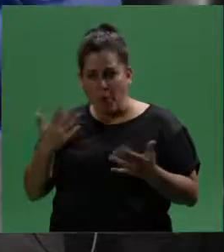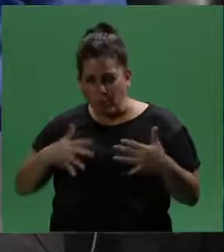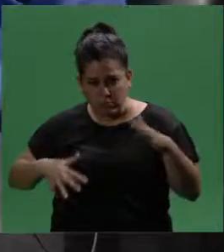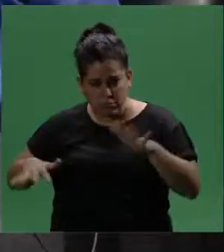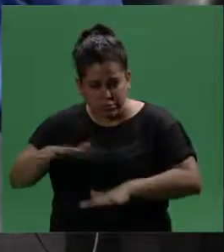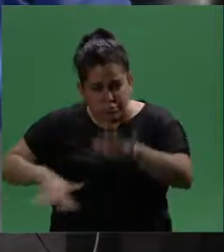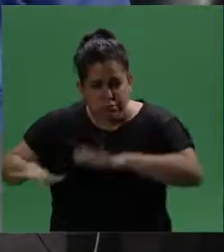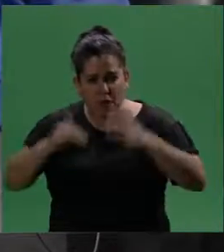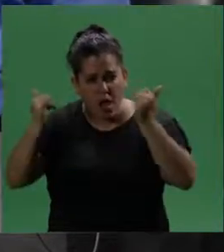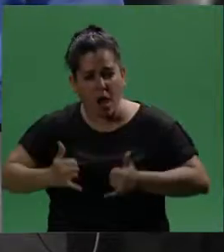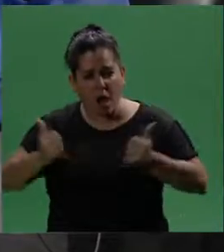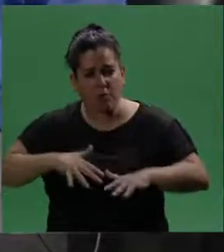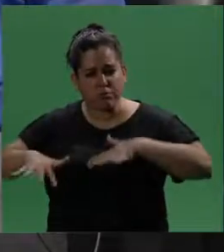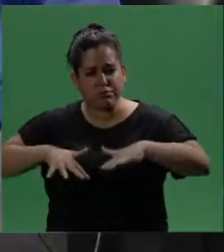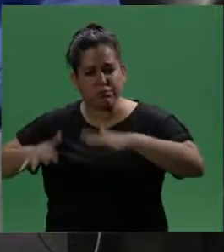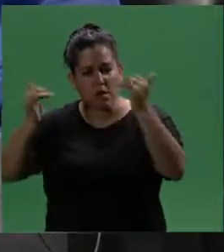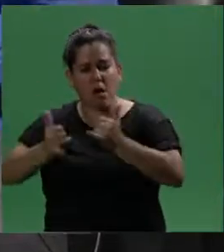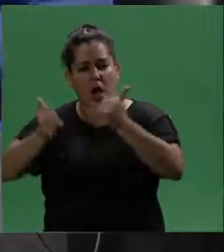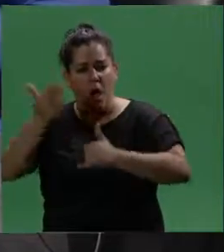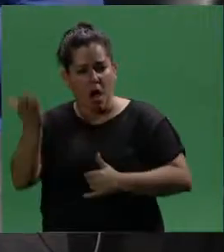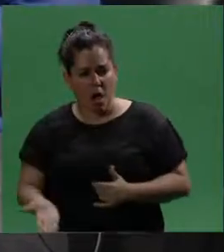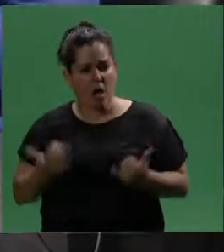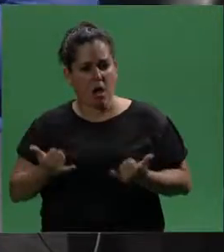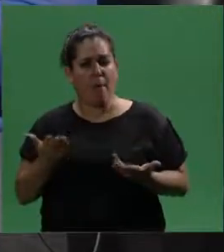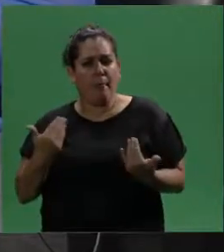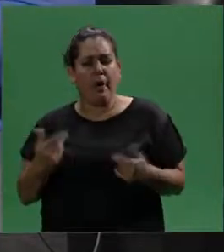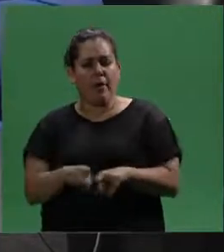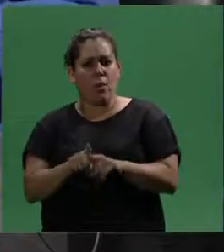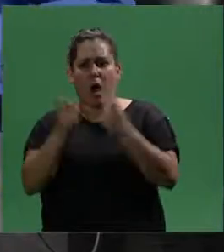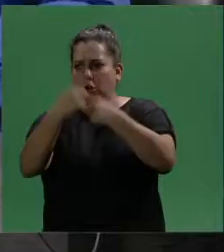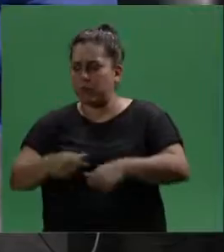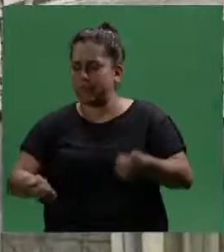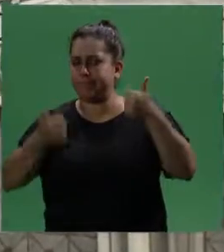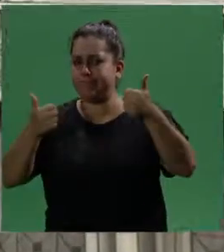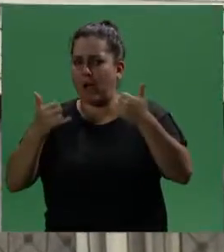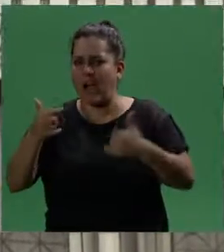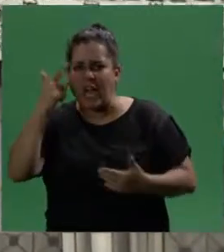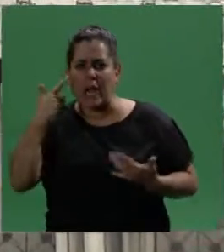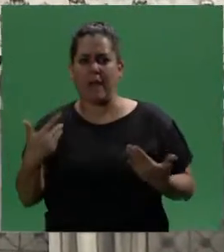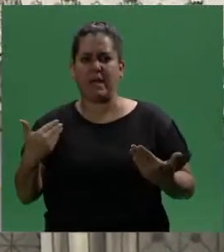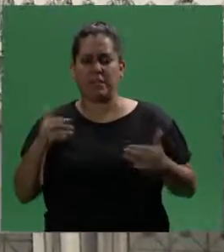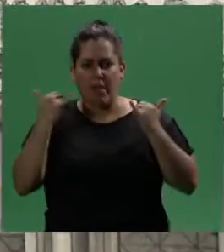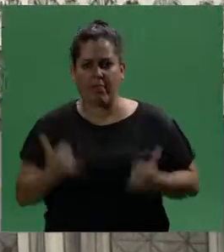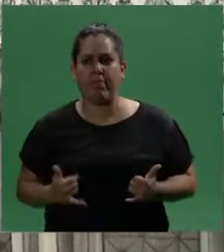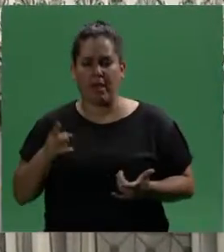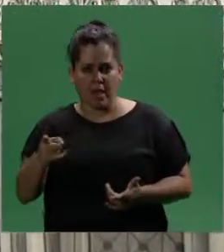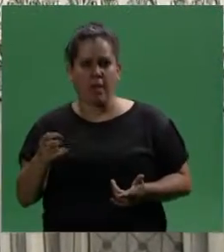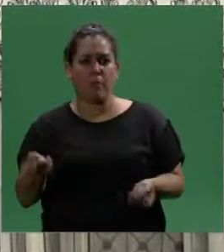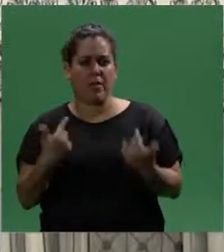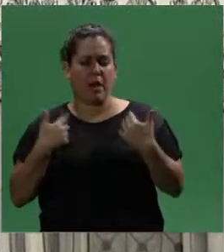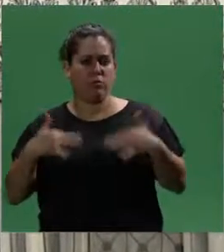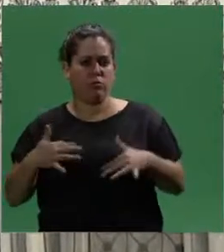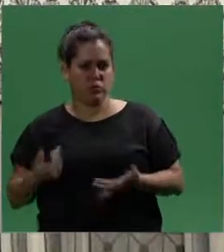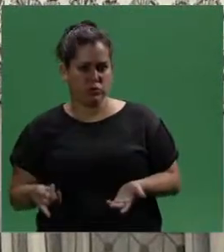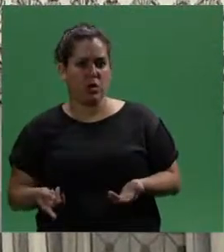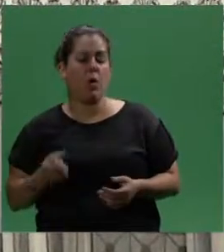hacer muchas cosas. Hay que potenciar todas sus virtudes, sus capacidades. Exacto. Nos